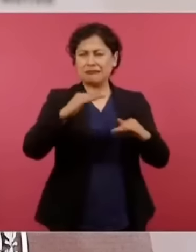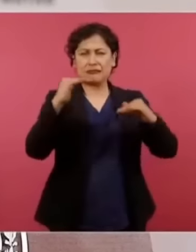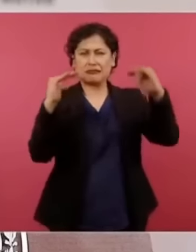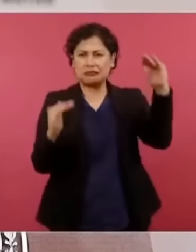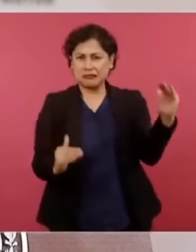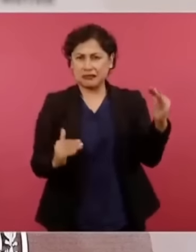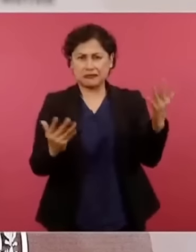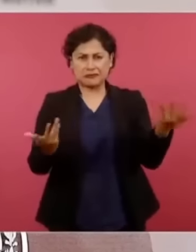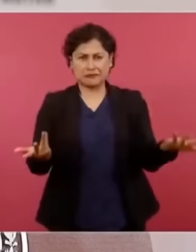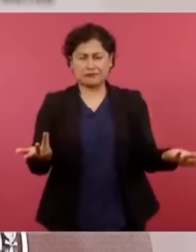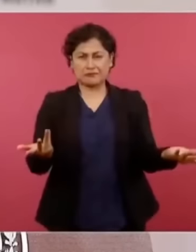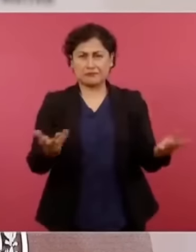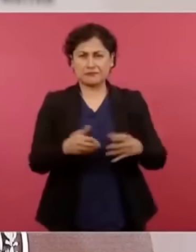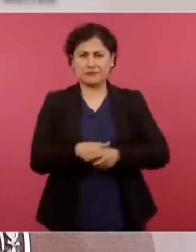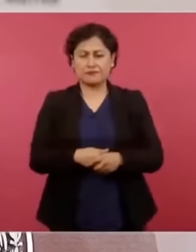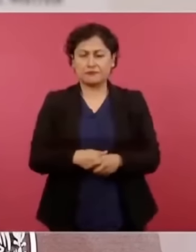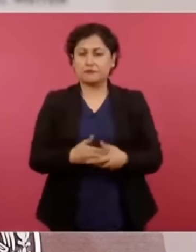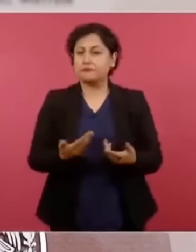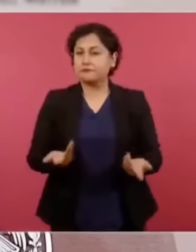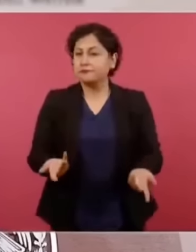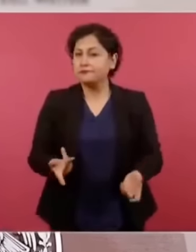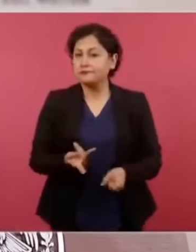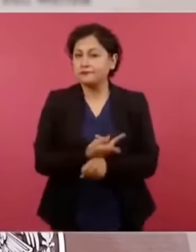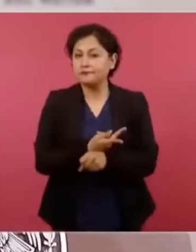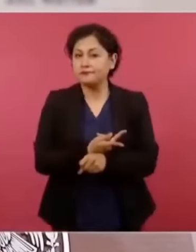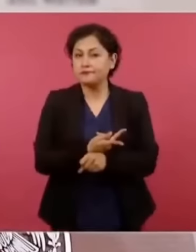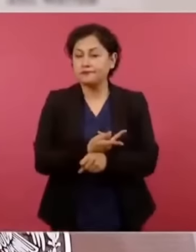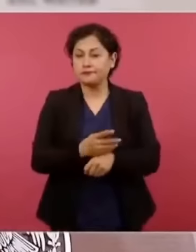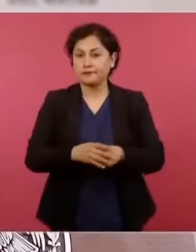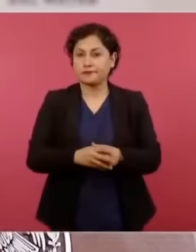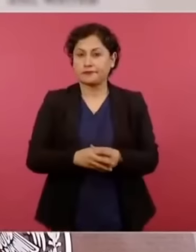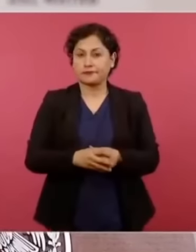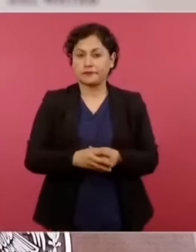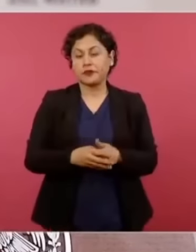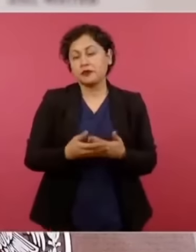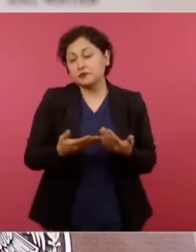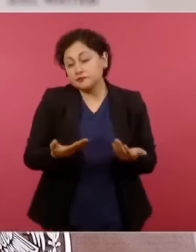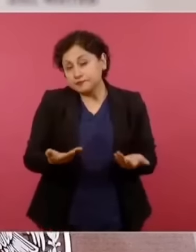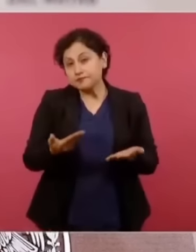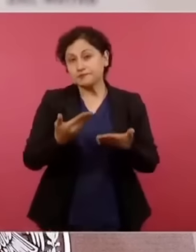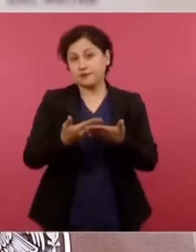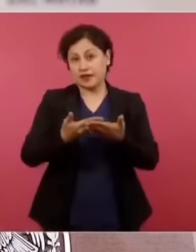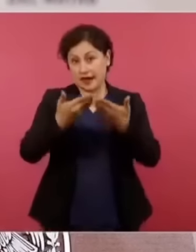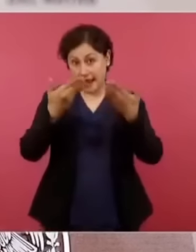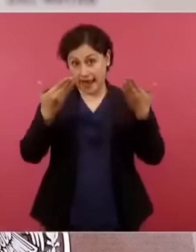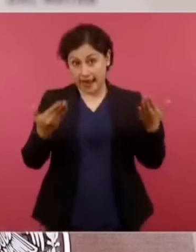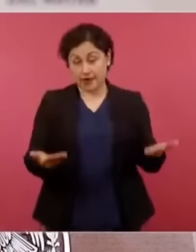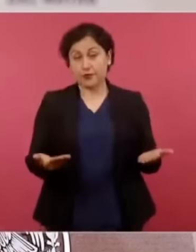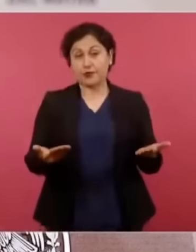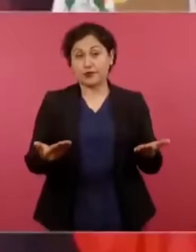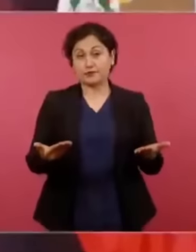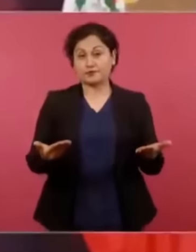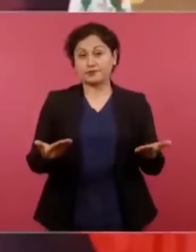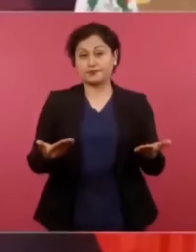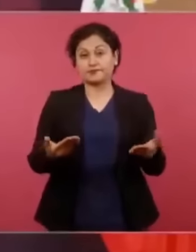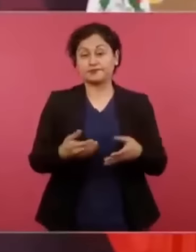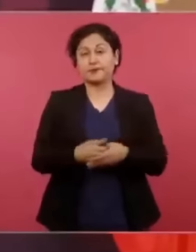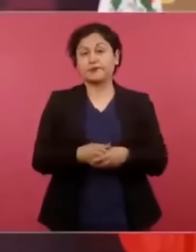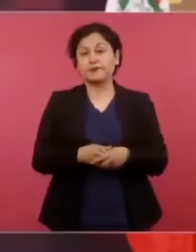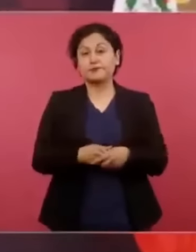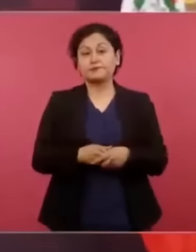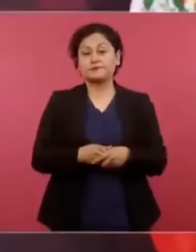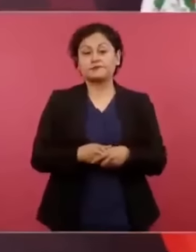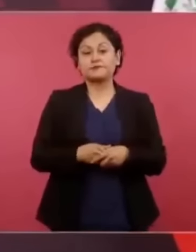Bueno, ¿qué pasa ahora? Ahora resulta que